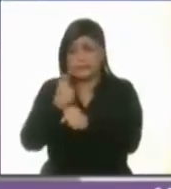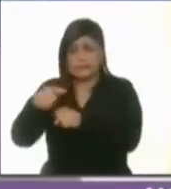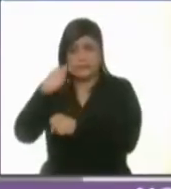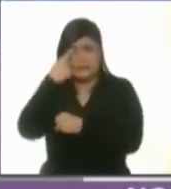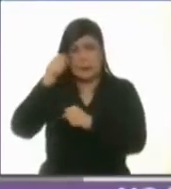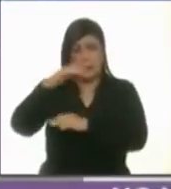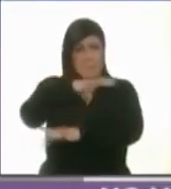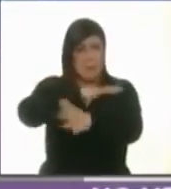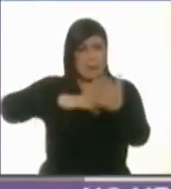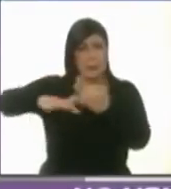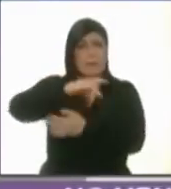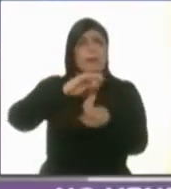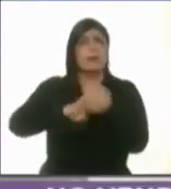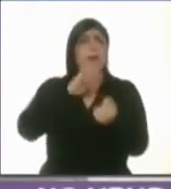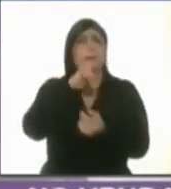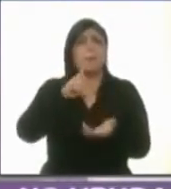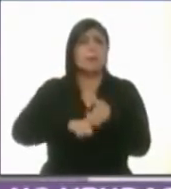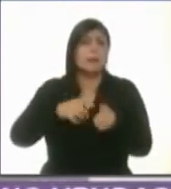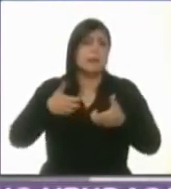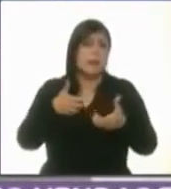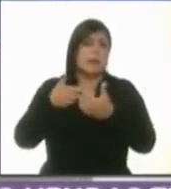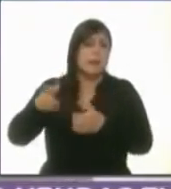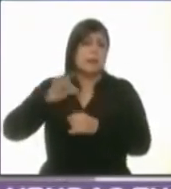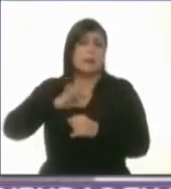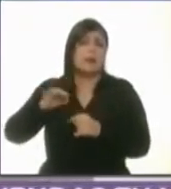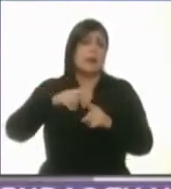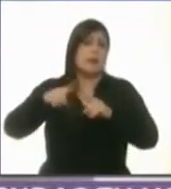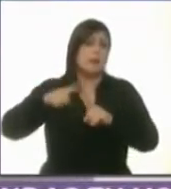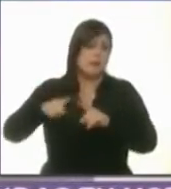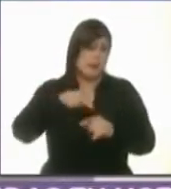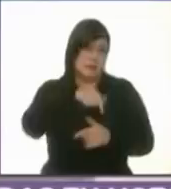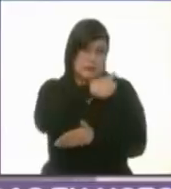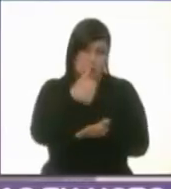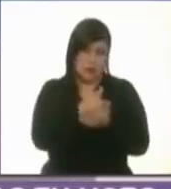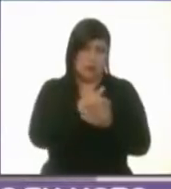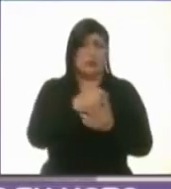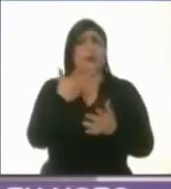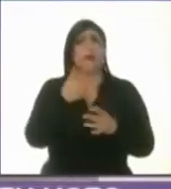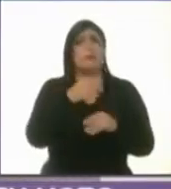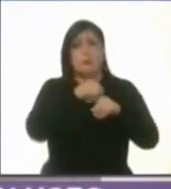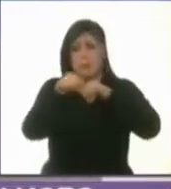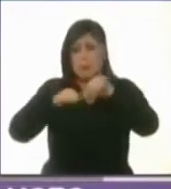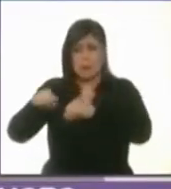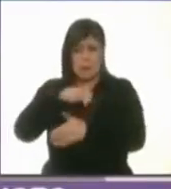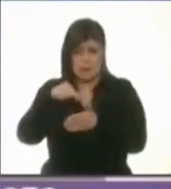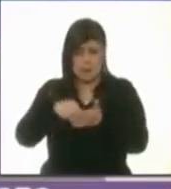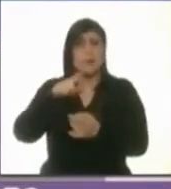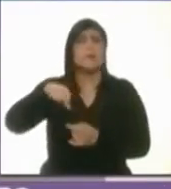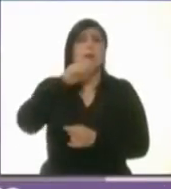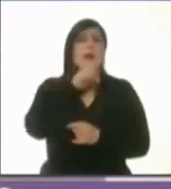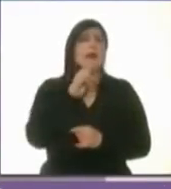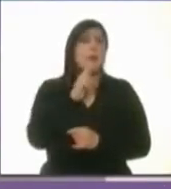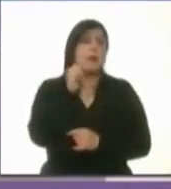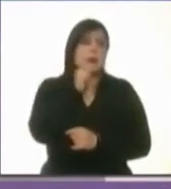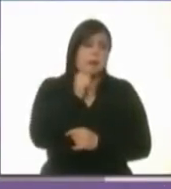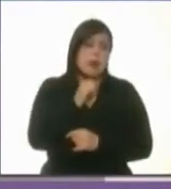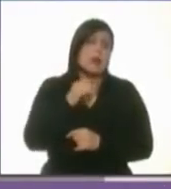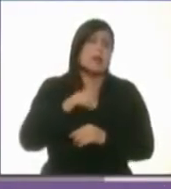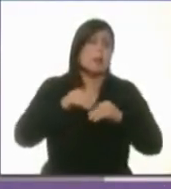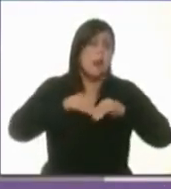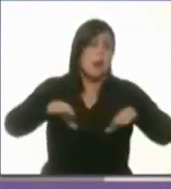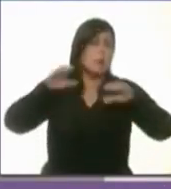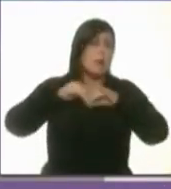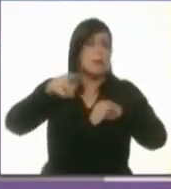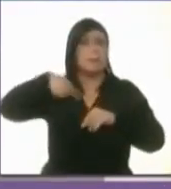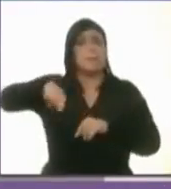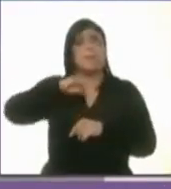atmosférica a nivel de calle en todas las zonas de la ciudad. Y todos los resultados de esto deberán ser permanentemente públicos de